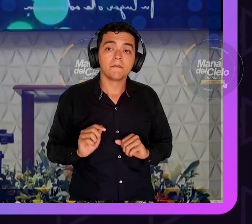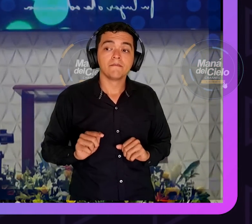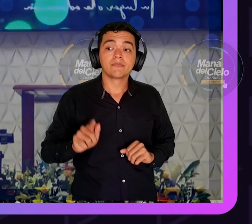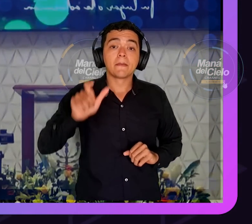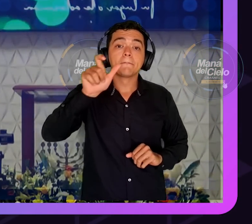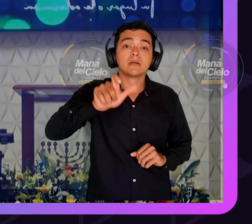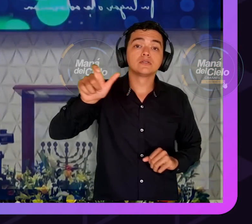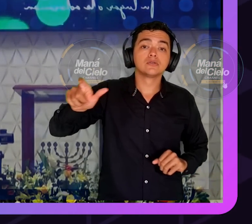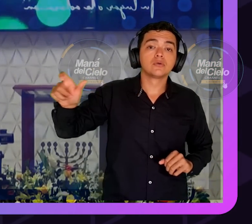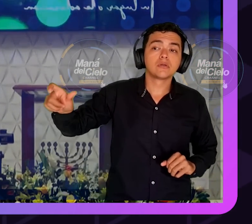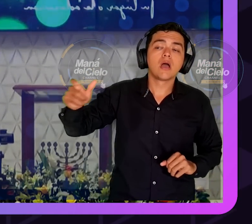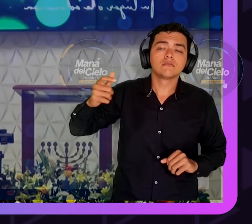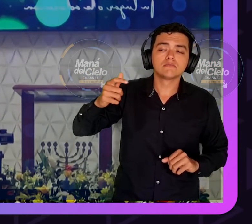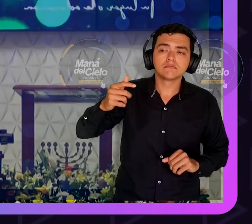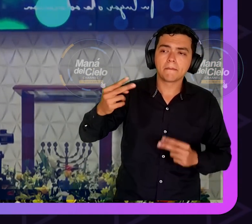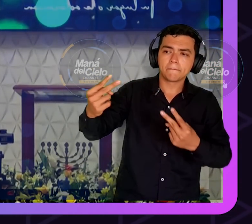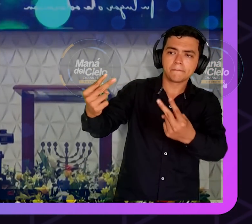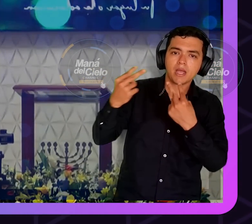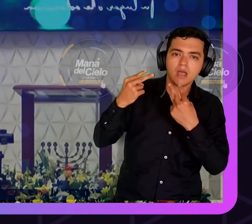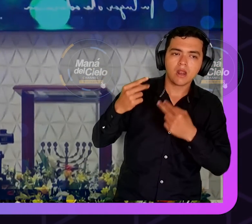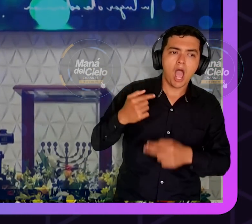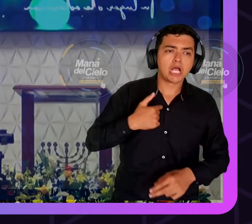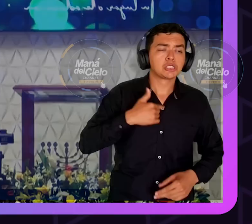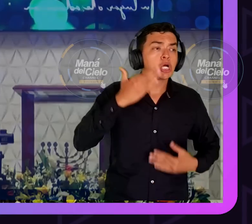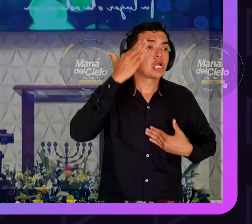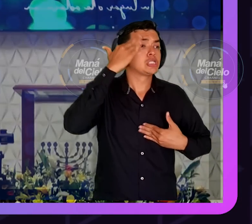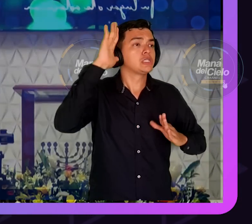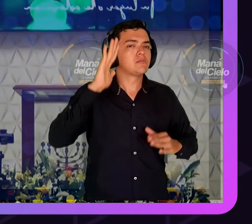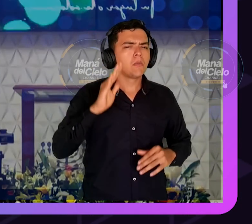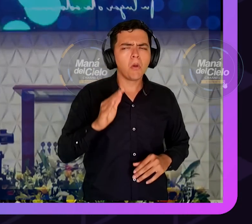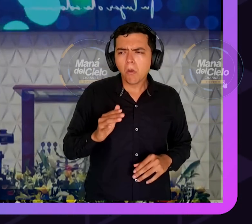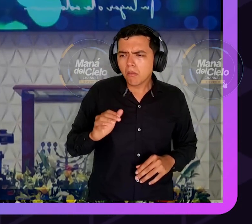equivoca. La persona cree que uno no lo sabe, pero uno sí lo sabe.